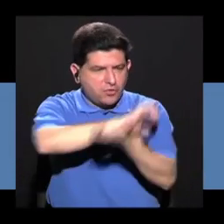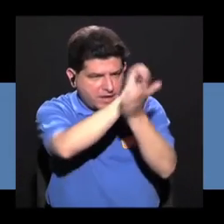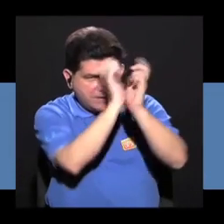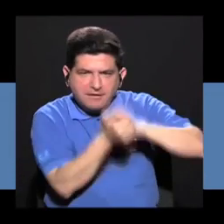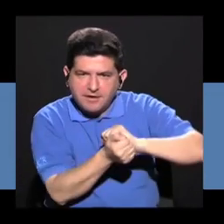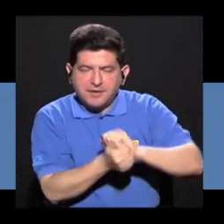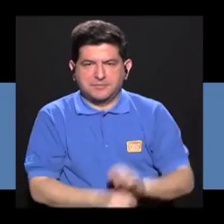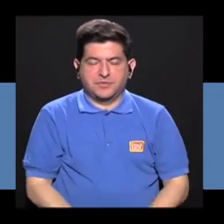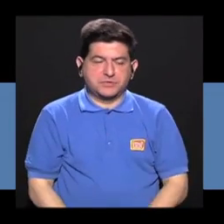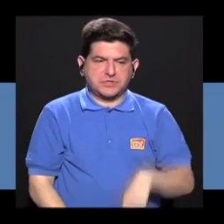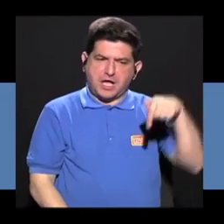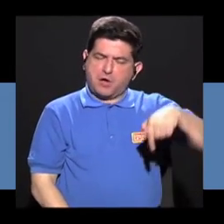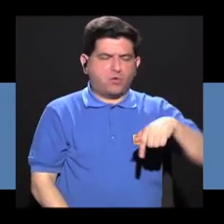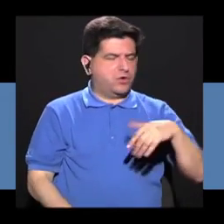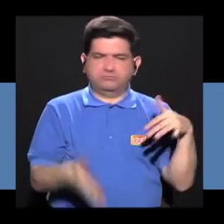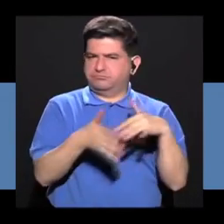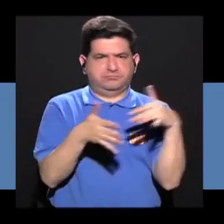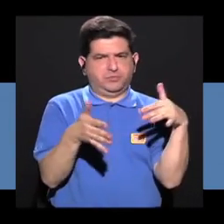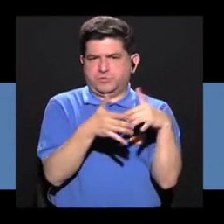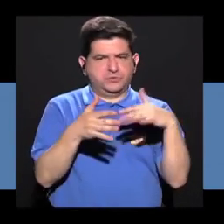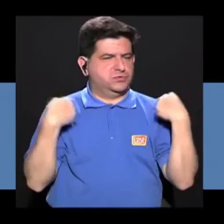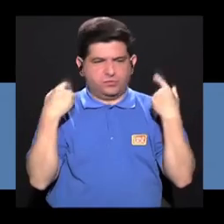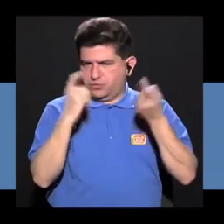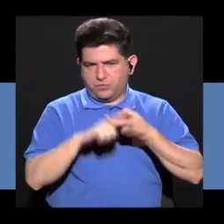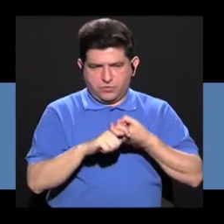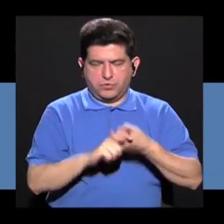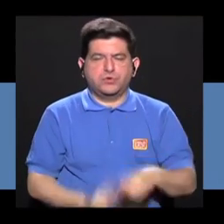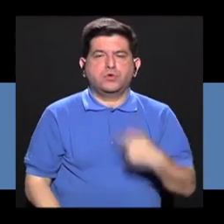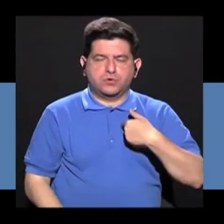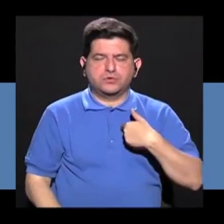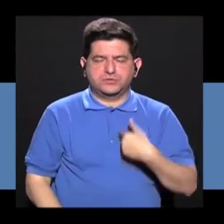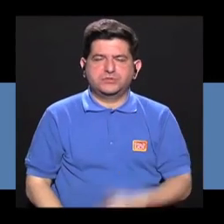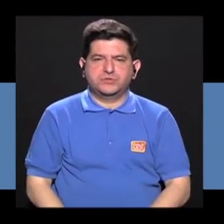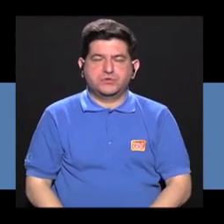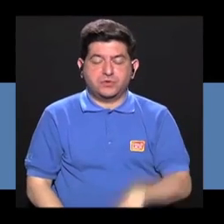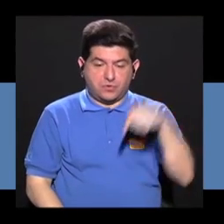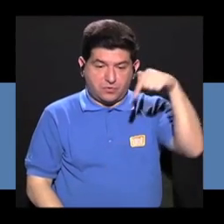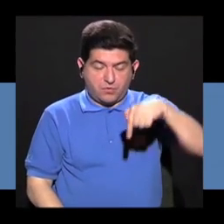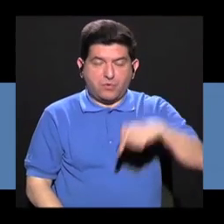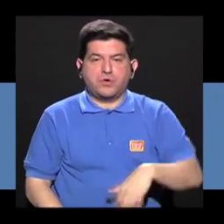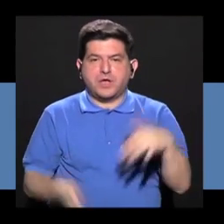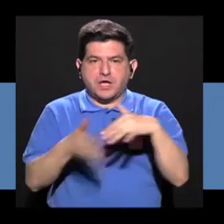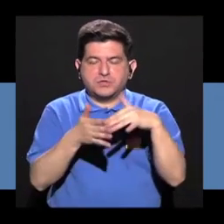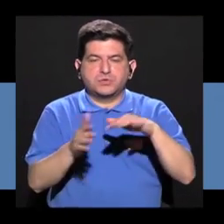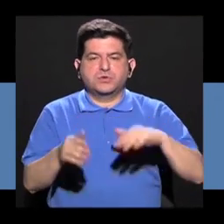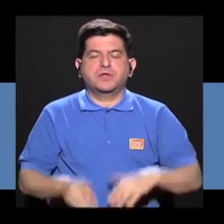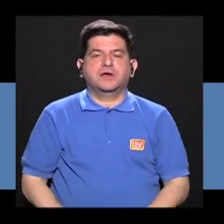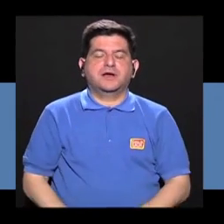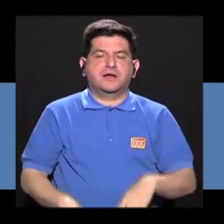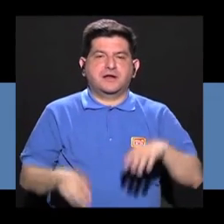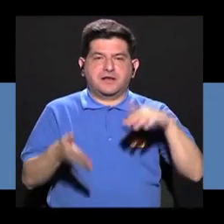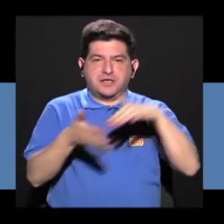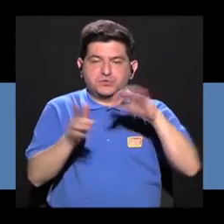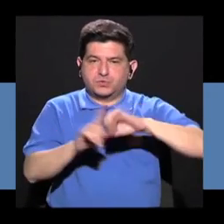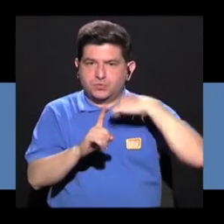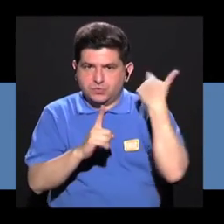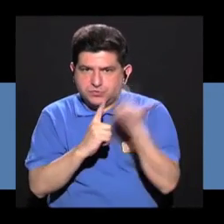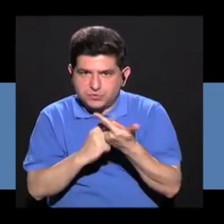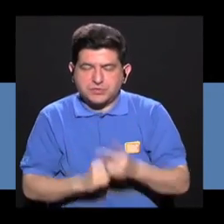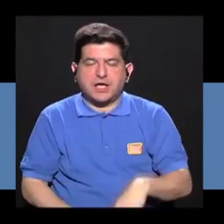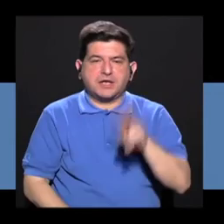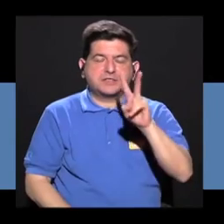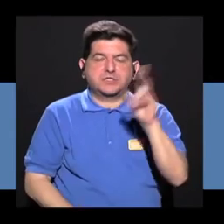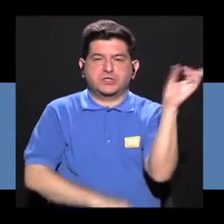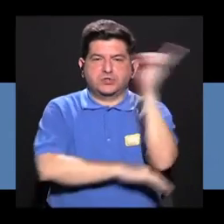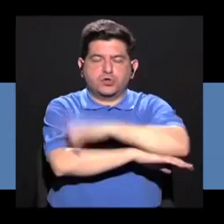esos cambios y decir, bueno, hoy no puedo estudiar español, tengo que dedicarme a la materia de estudios sociales porque tengo quiz en dos días,